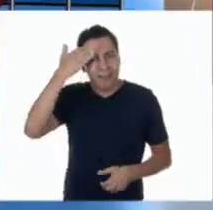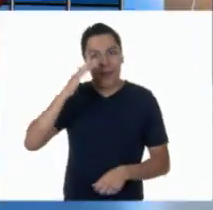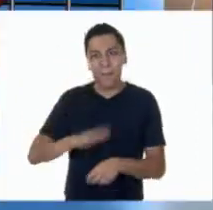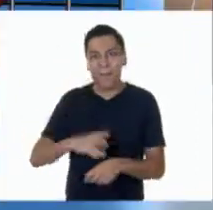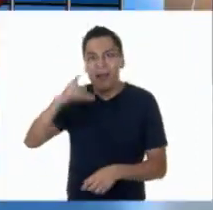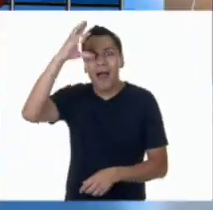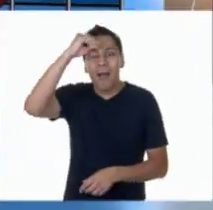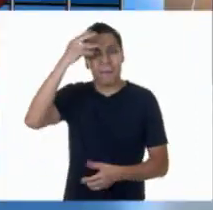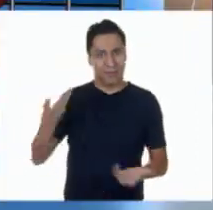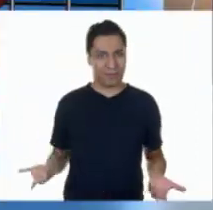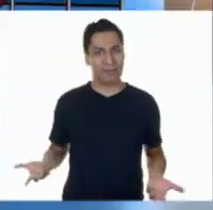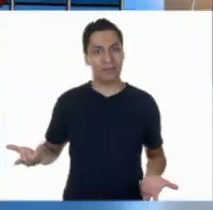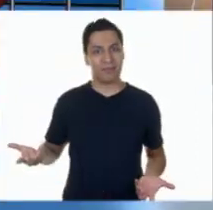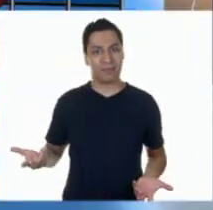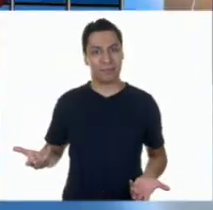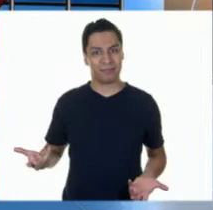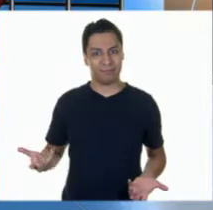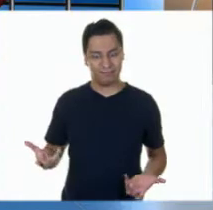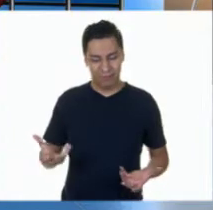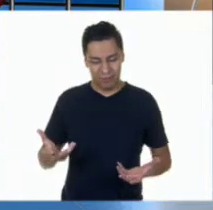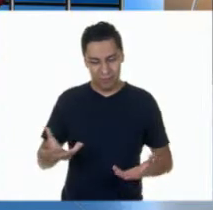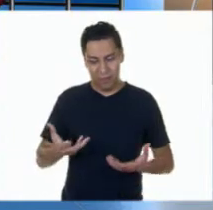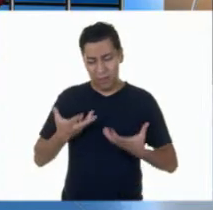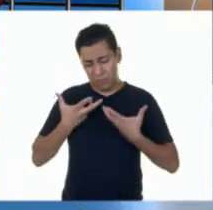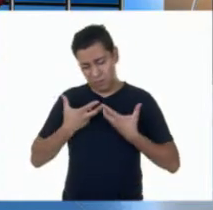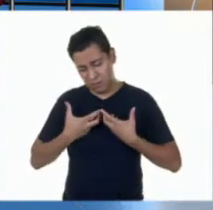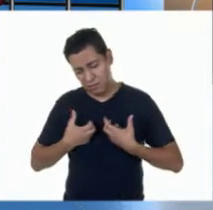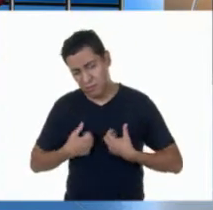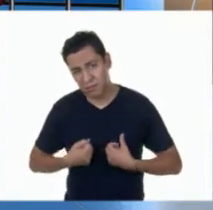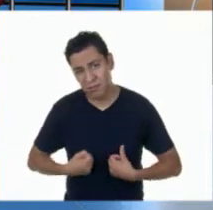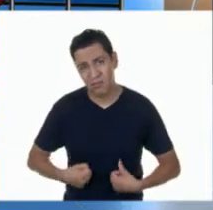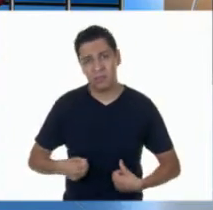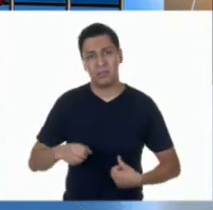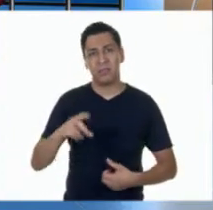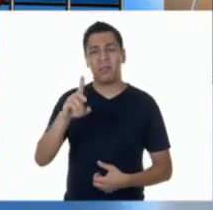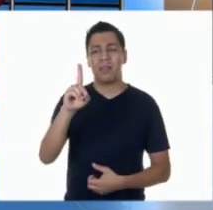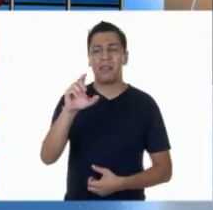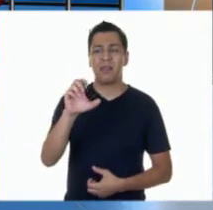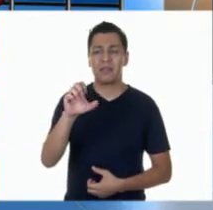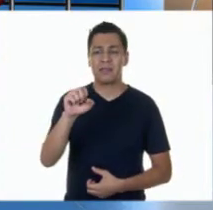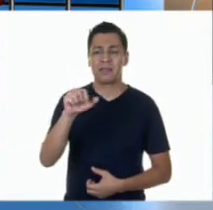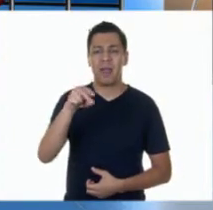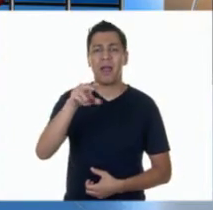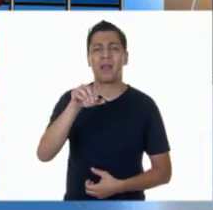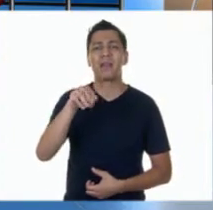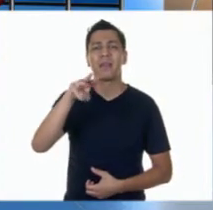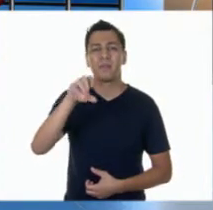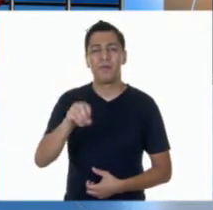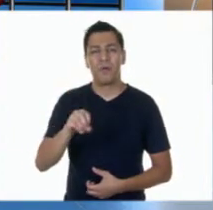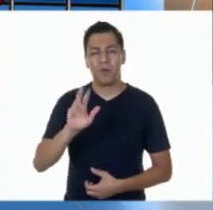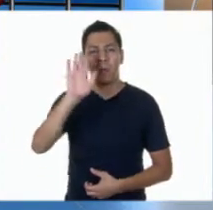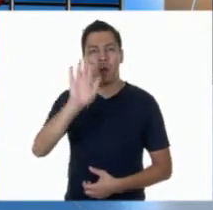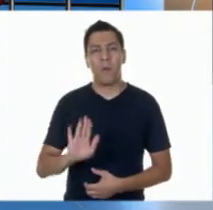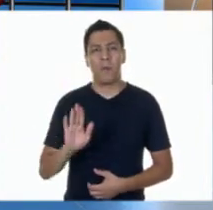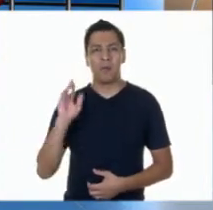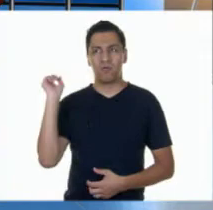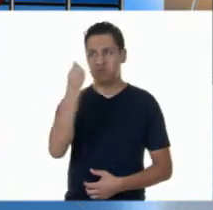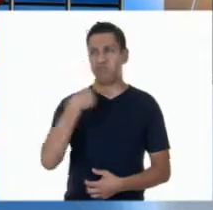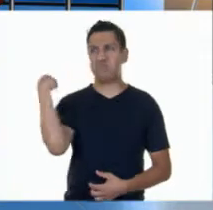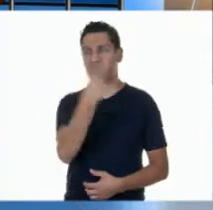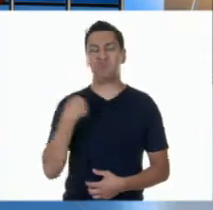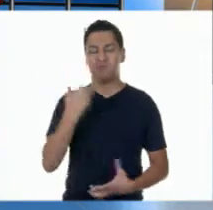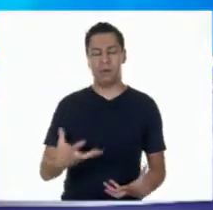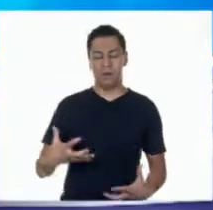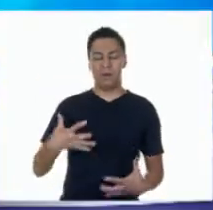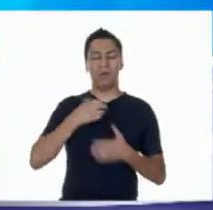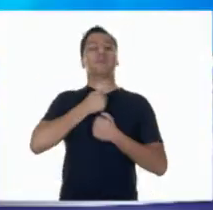Bien explicado, Adri. El desaliento, también conocido como desánimo, es como un pequeño remolino que de repente nos